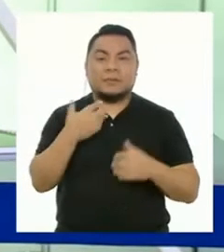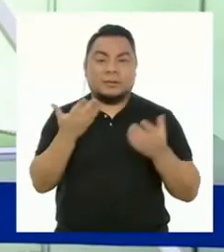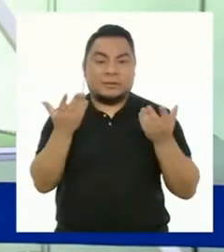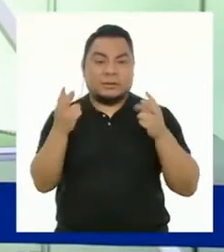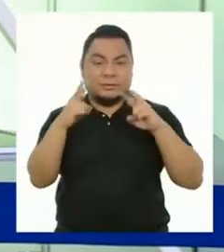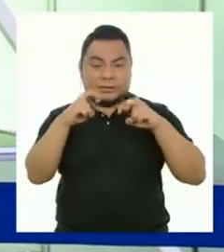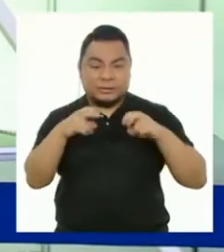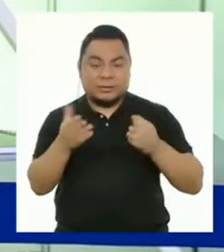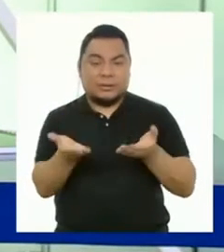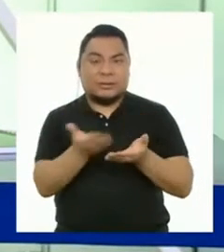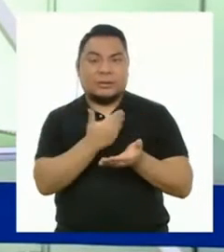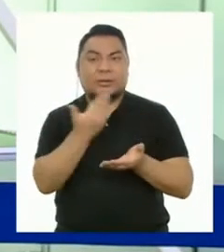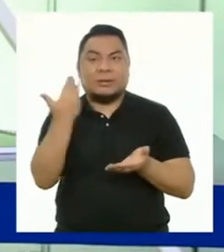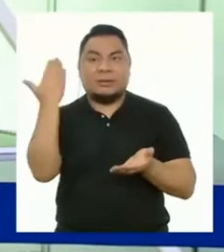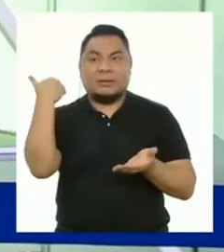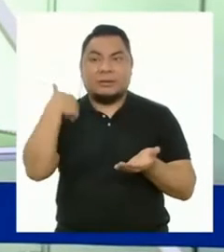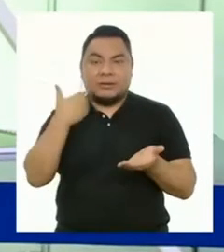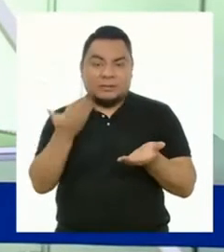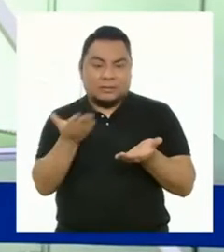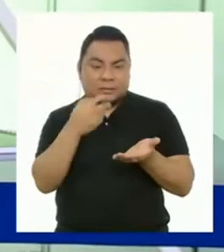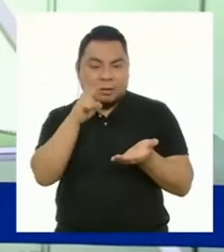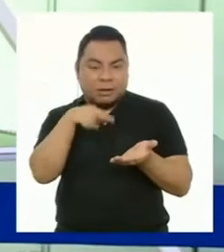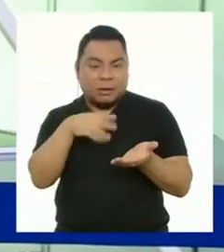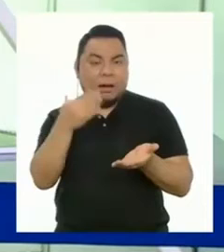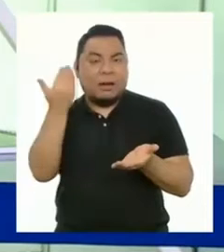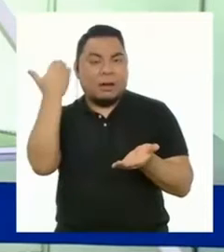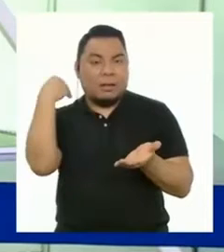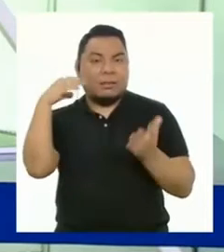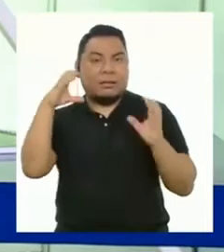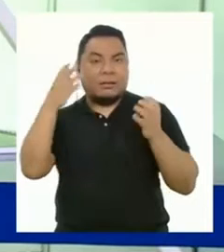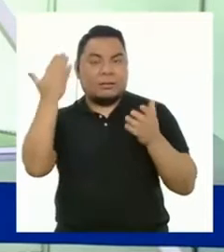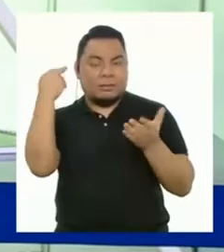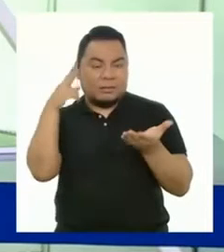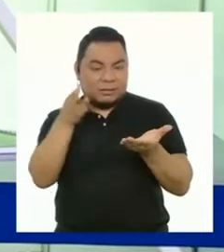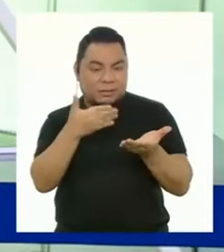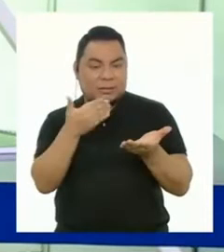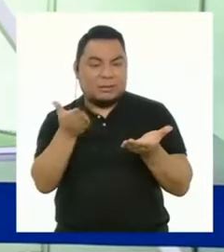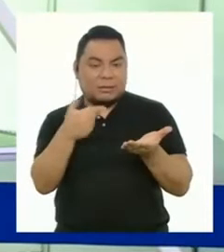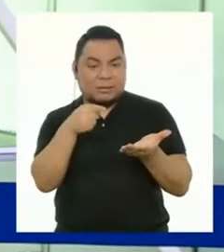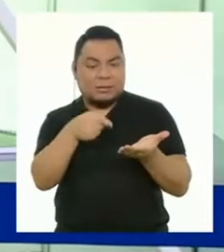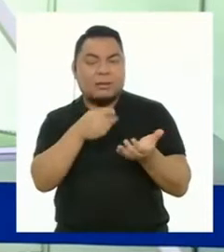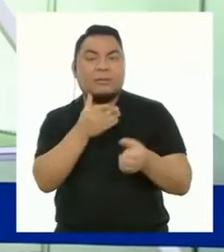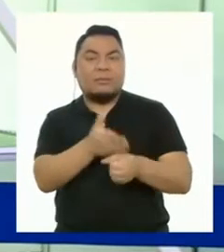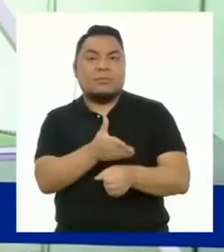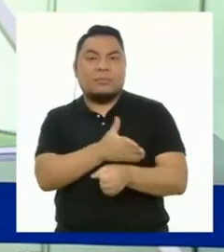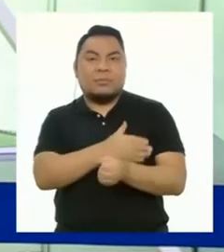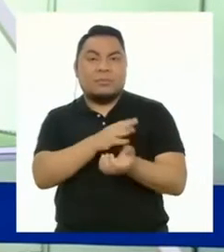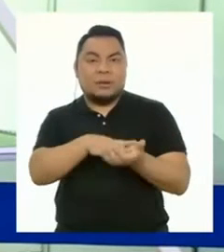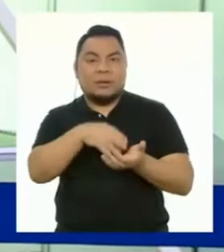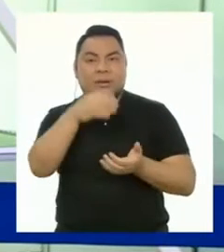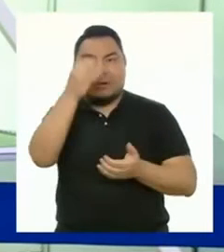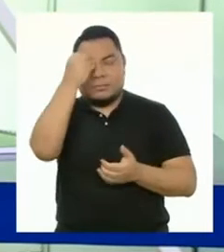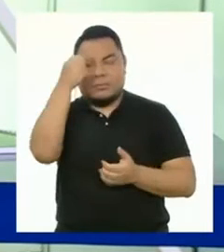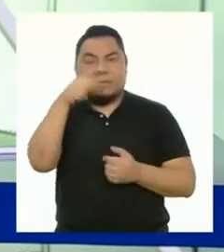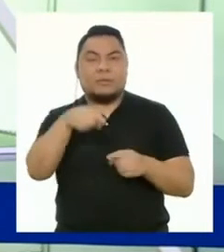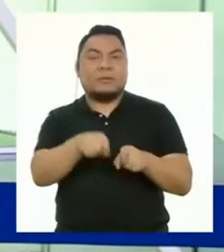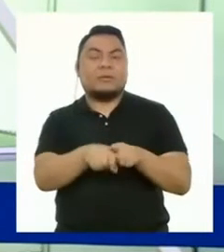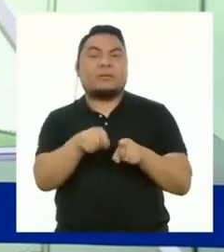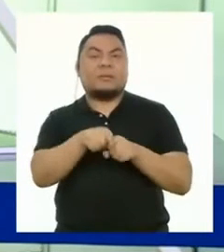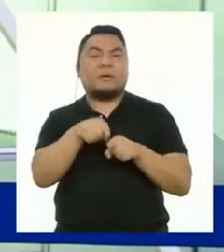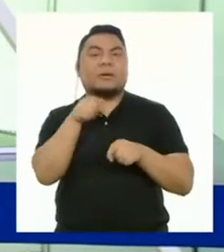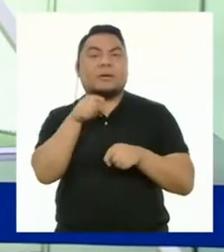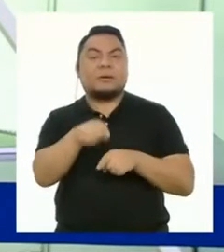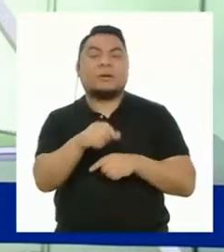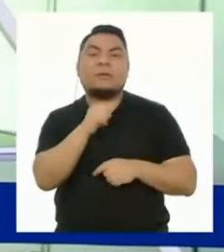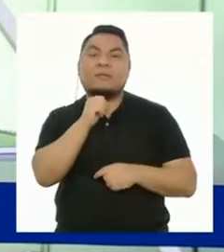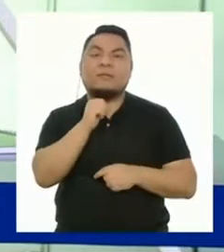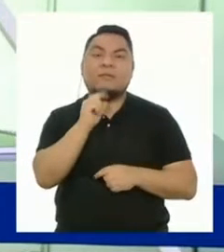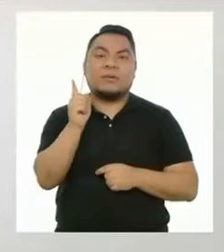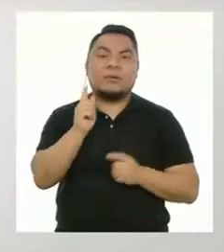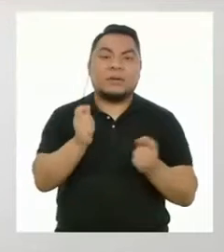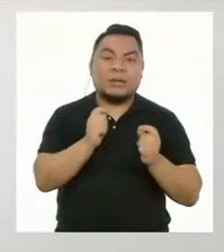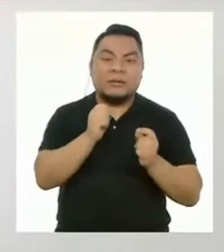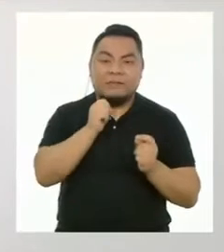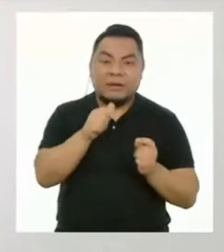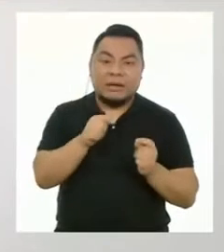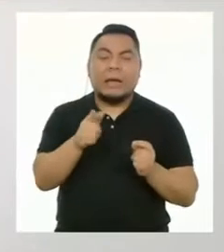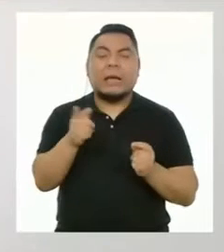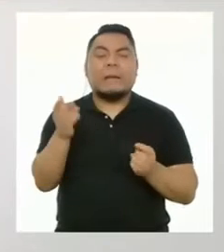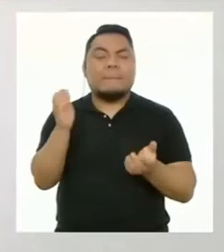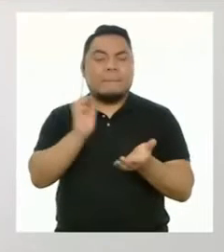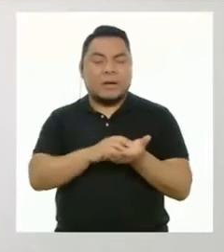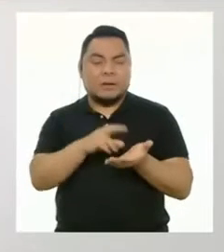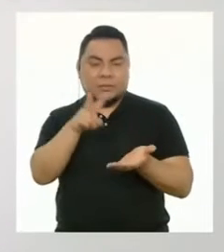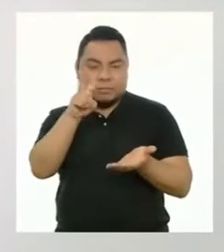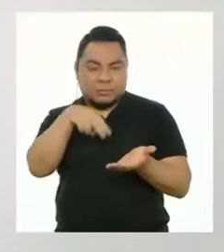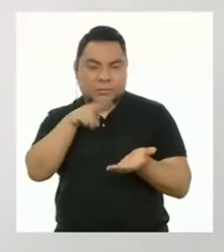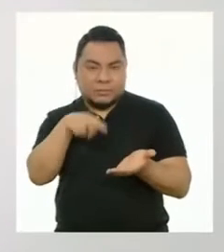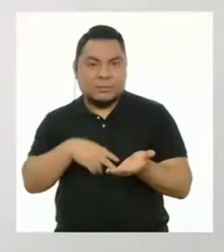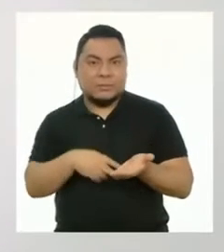revisamos como yo estuve haciendo con el mío, podremos ver nuestros logros y progresos, pero también notaremos aquello que todavía no dominamos. Para